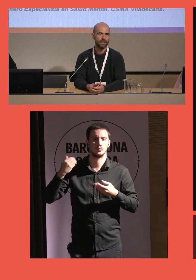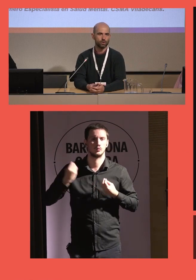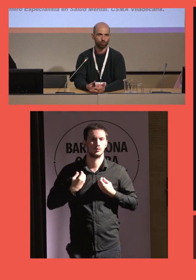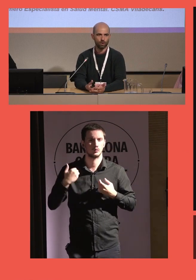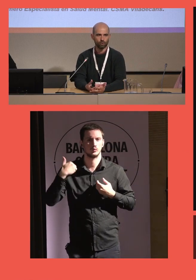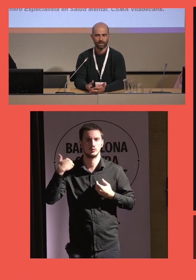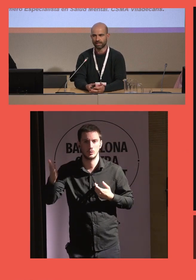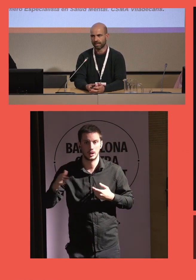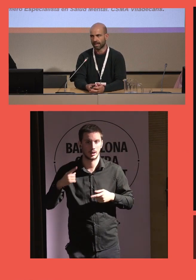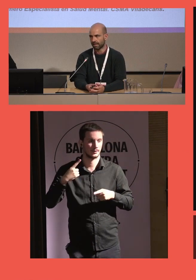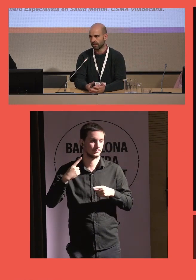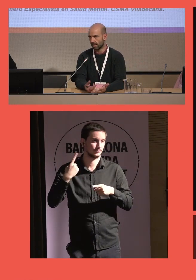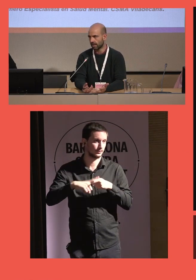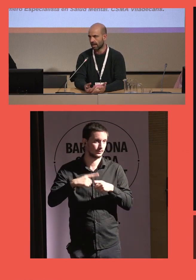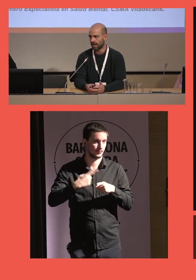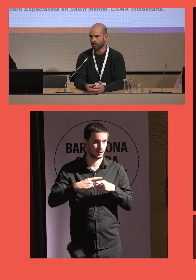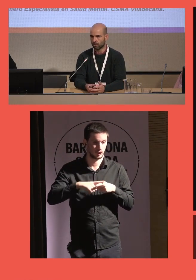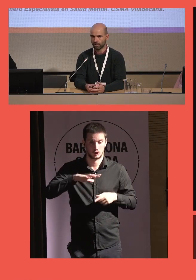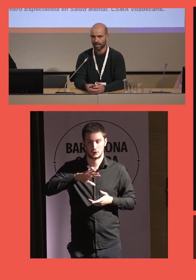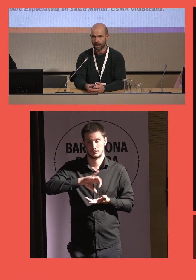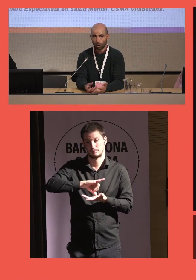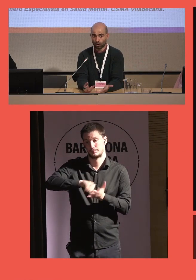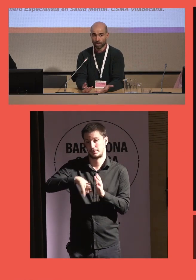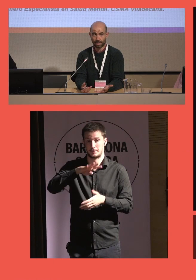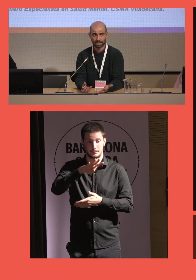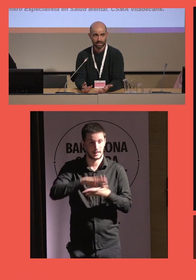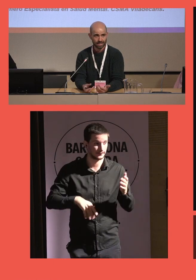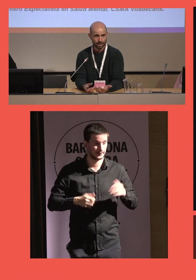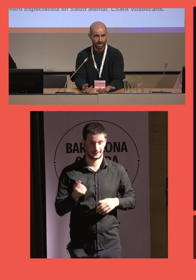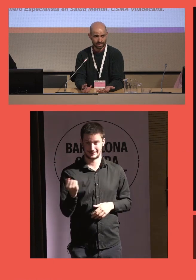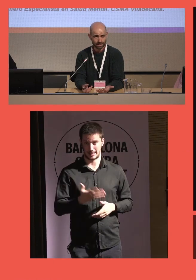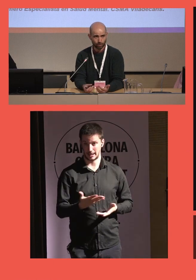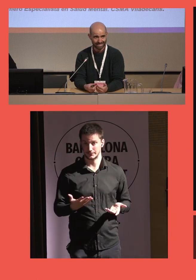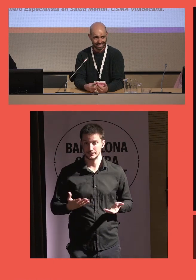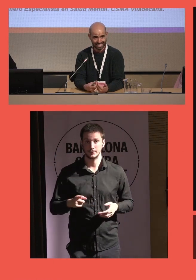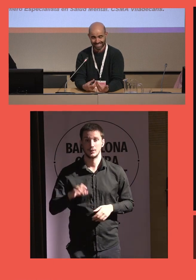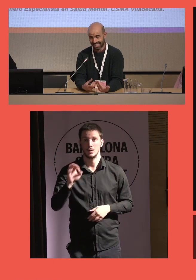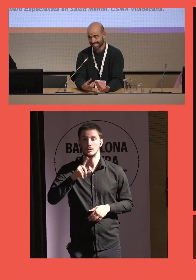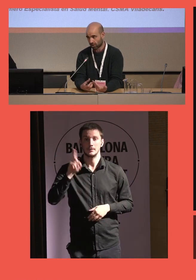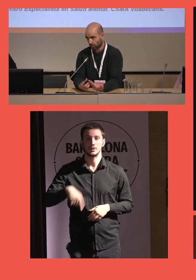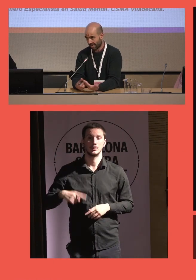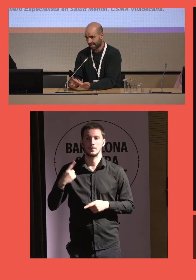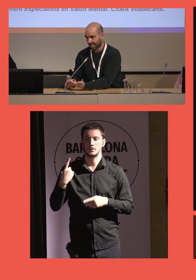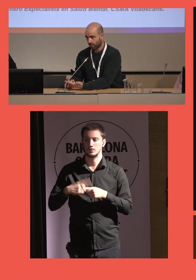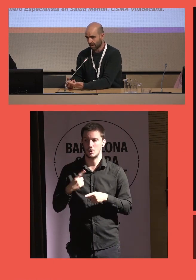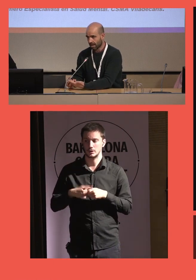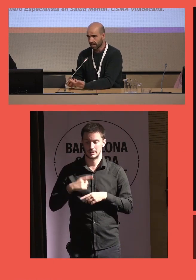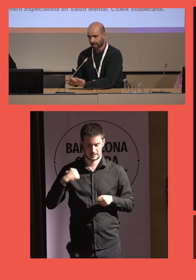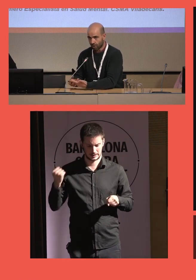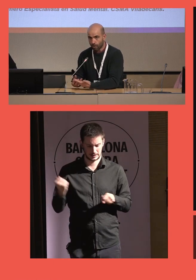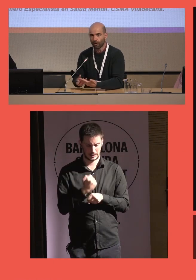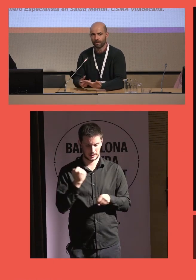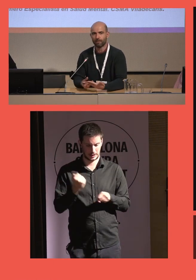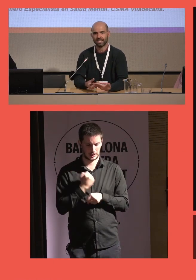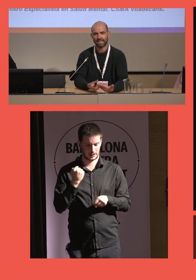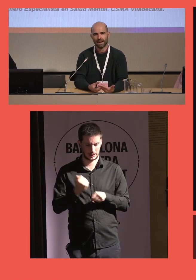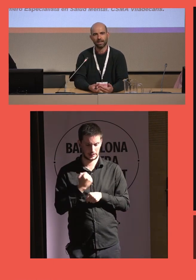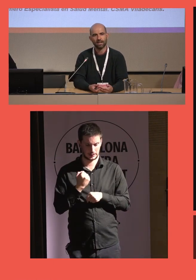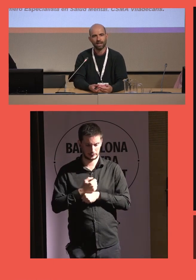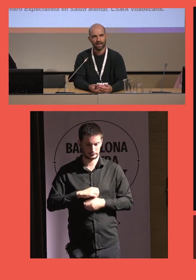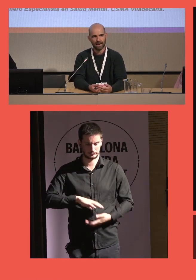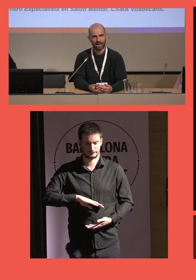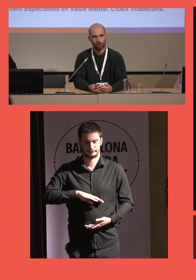del suelo de urbanística en el área metropolitana, o sinceramente, sencillamente, porque tienen tanta sobrecarga laboral que no pueden